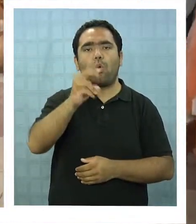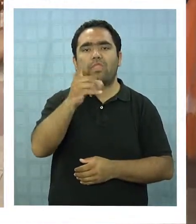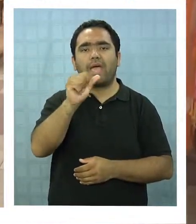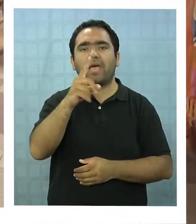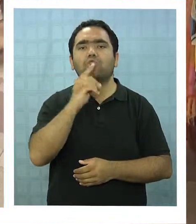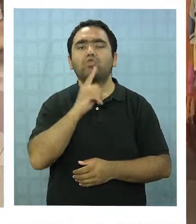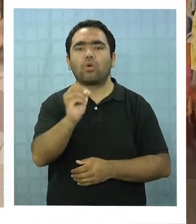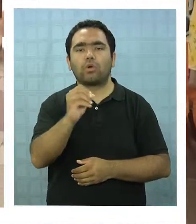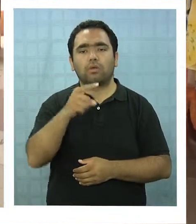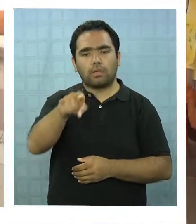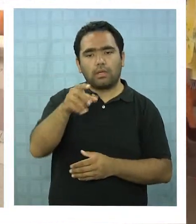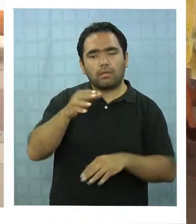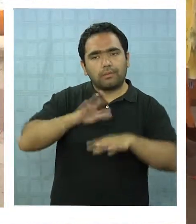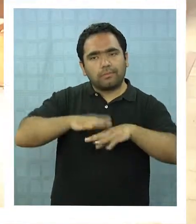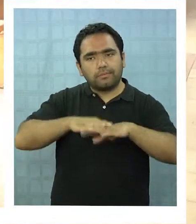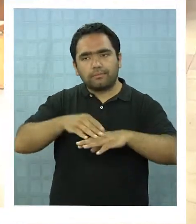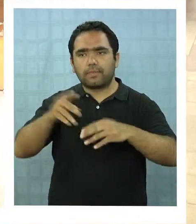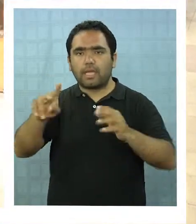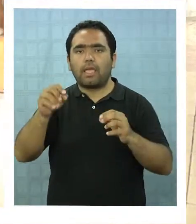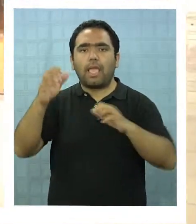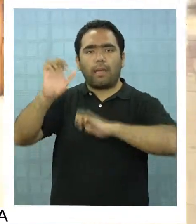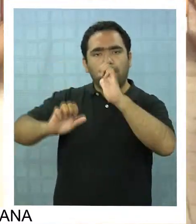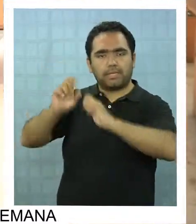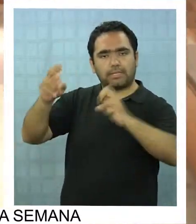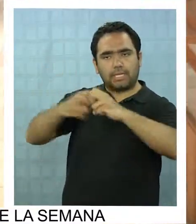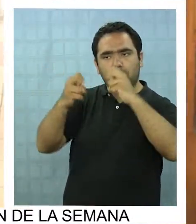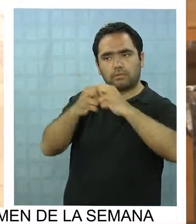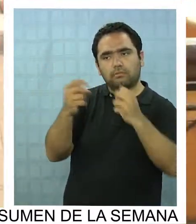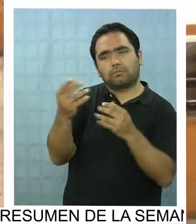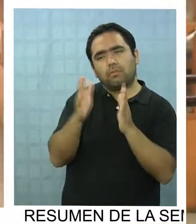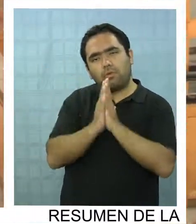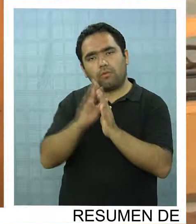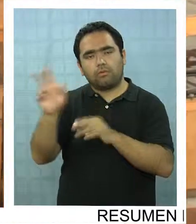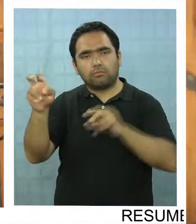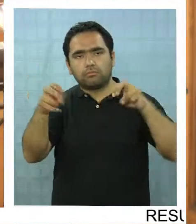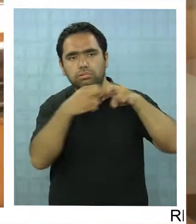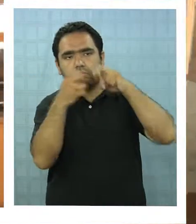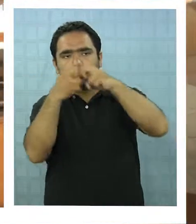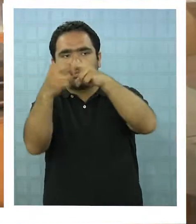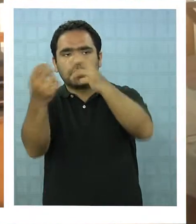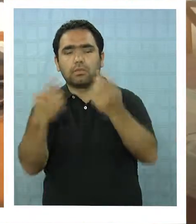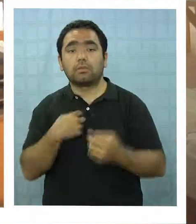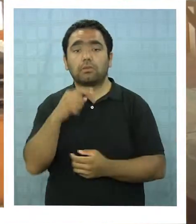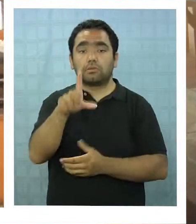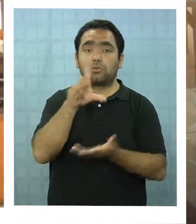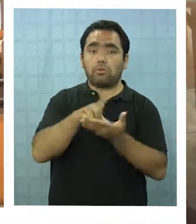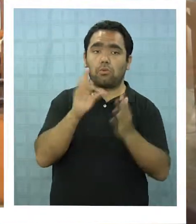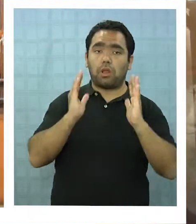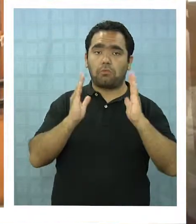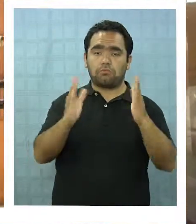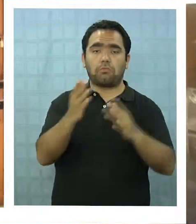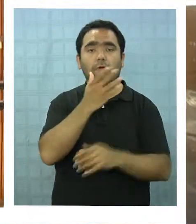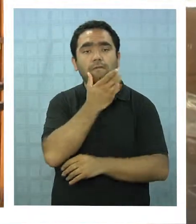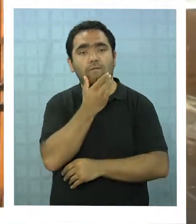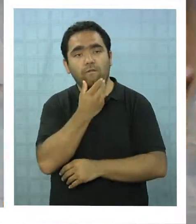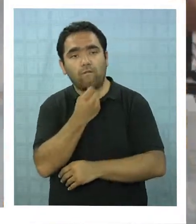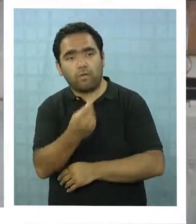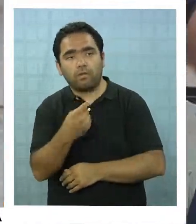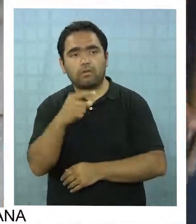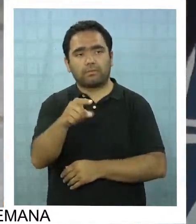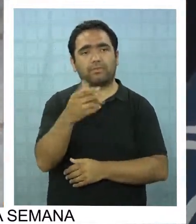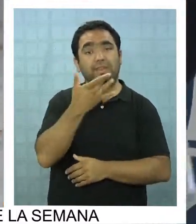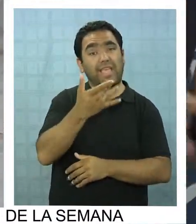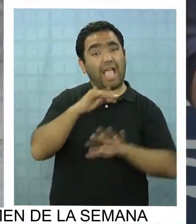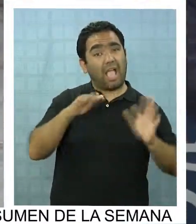gestionar con el Ixa la iluminación de los locales, algo que aseguran cambiará la imagen del sector que se encuentra en mal estado y